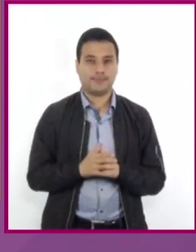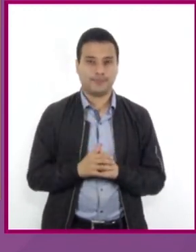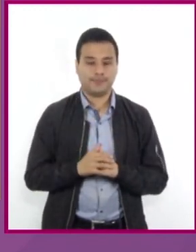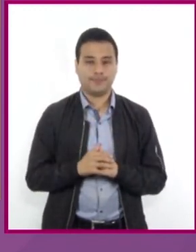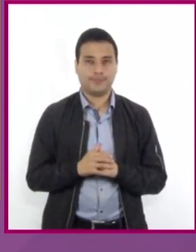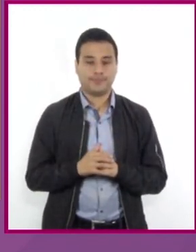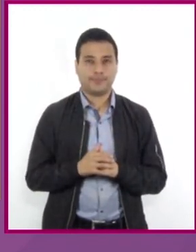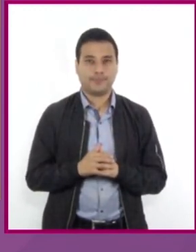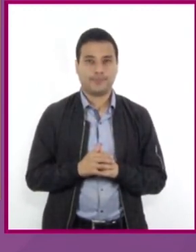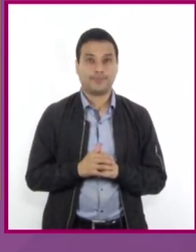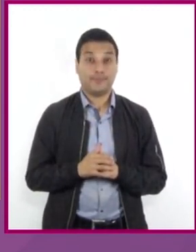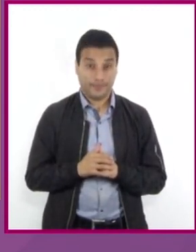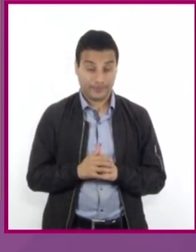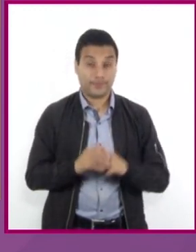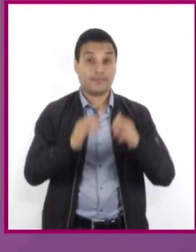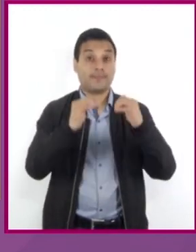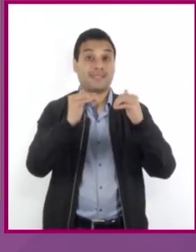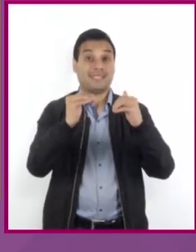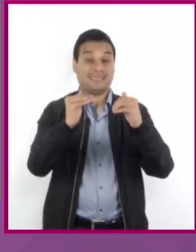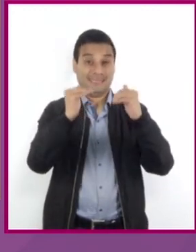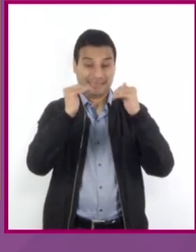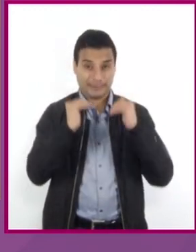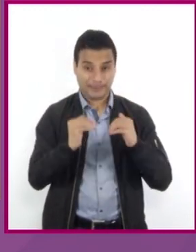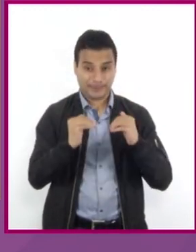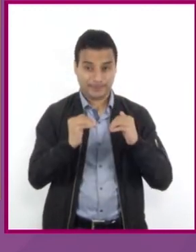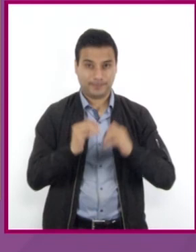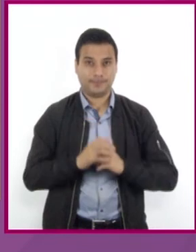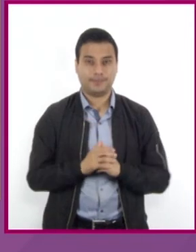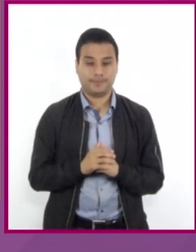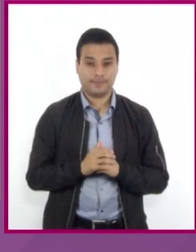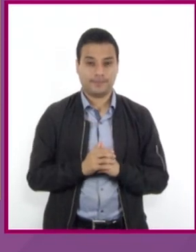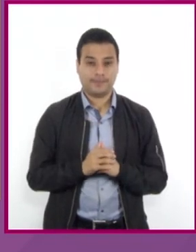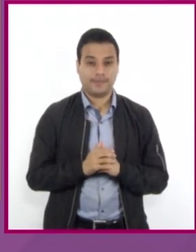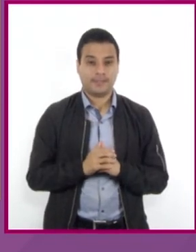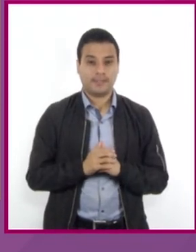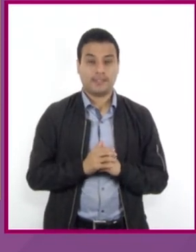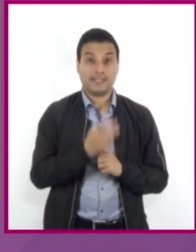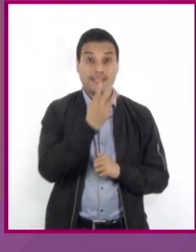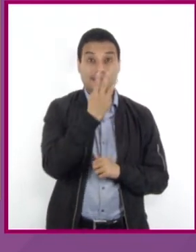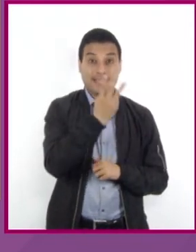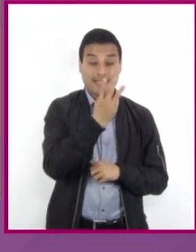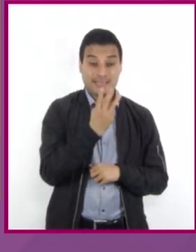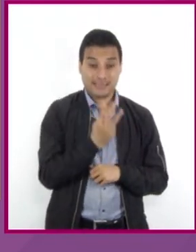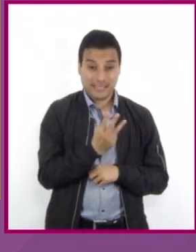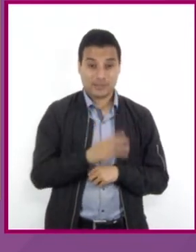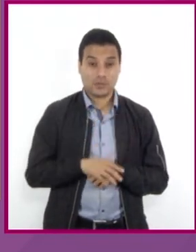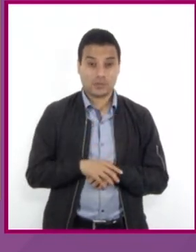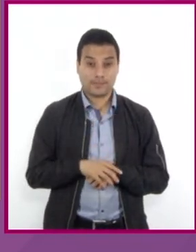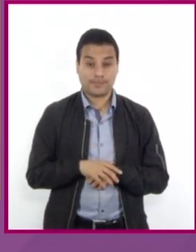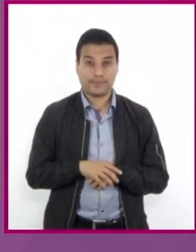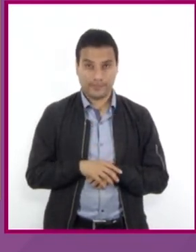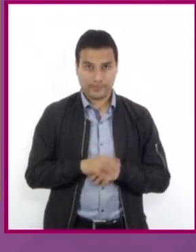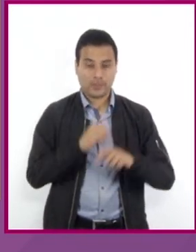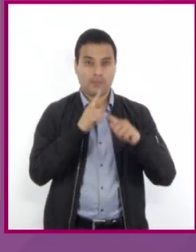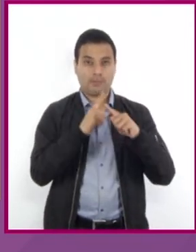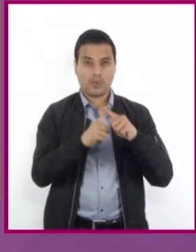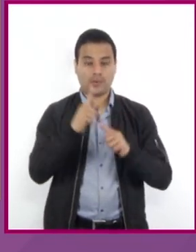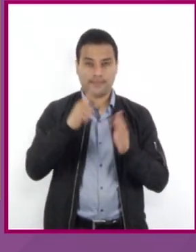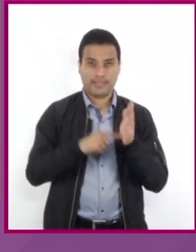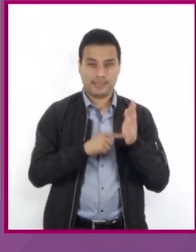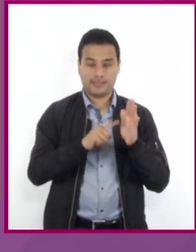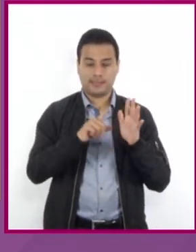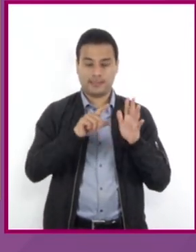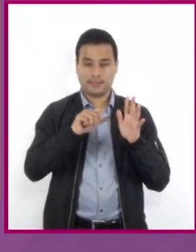entonces tenemos que 3 tercios multiplica a 1640